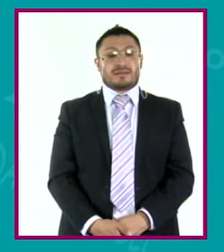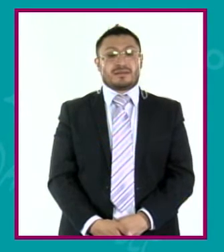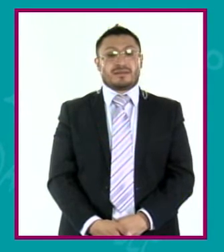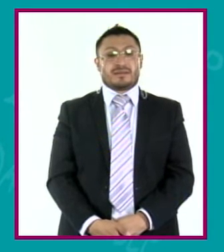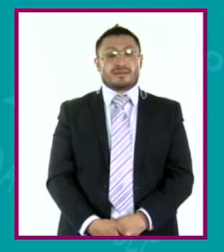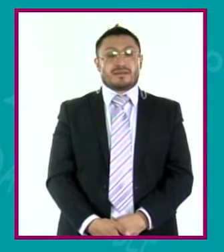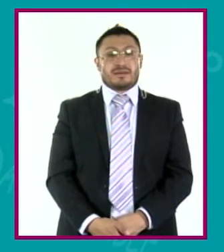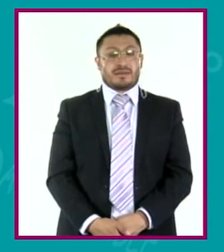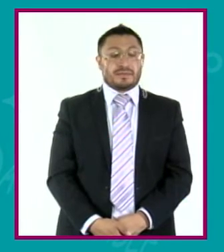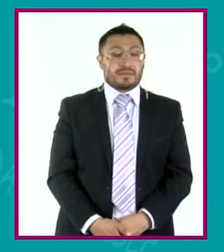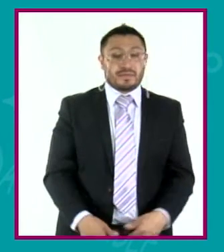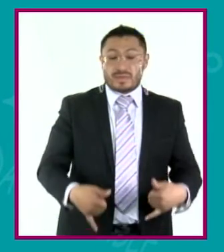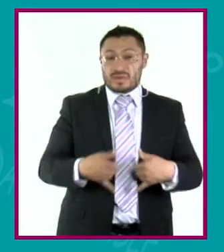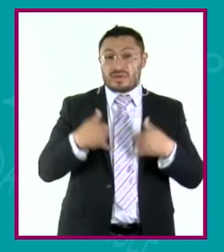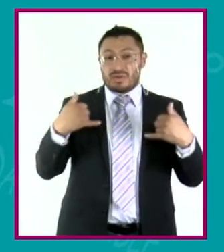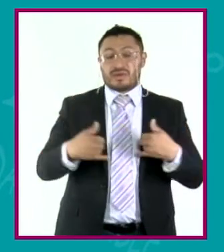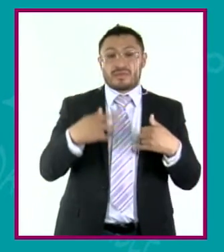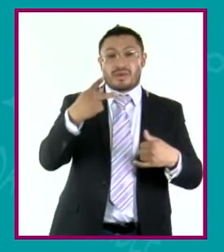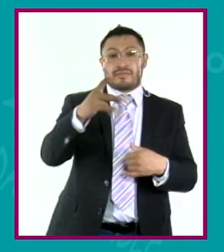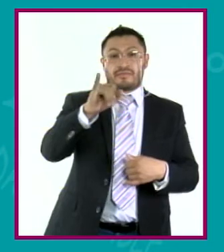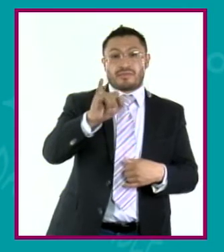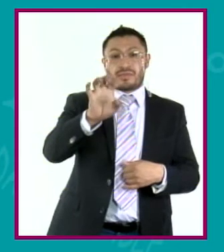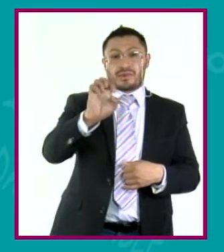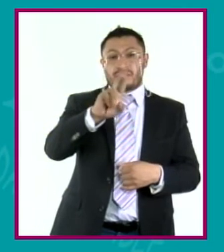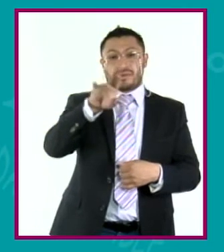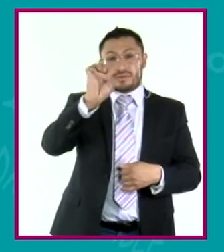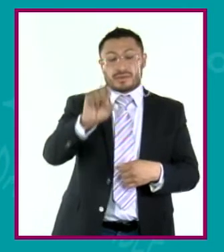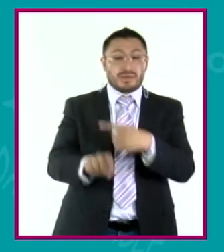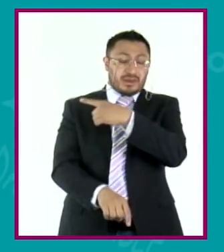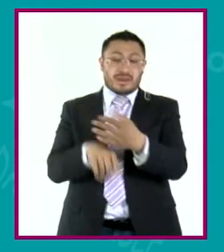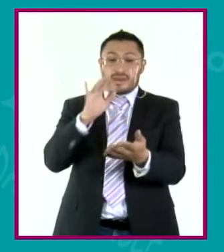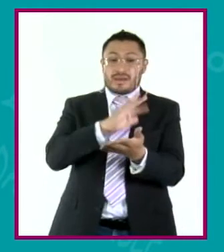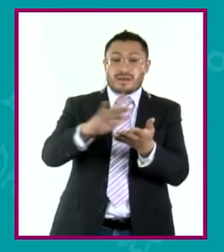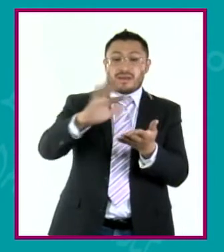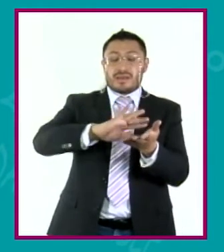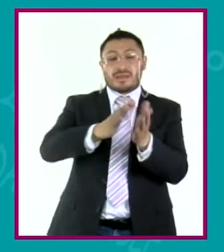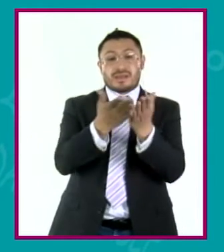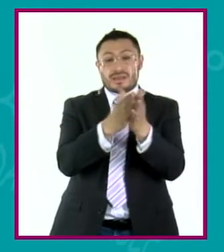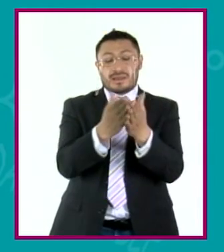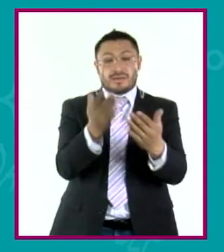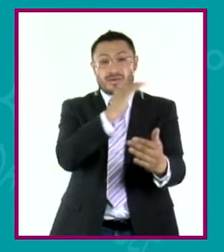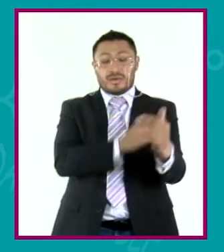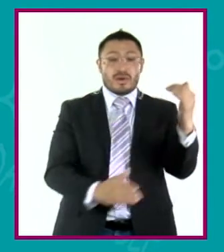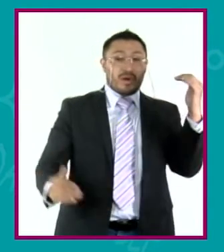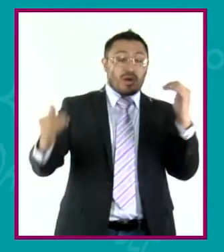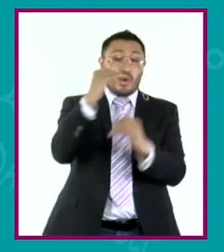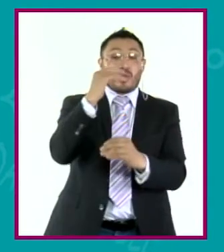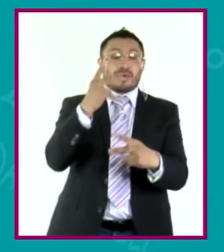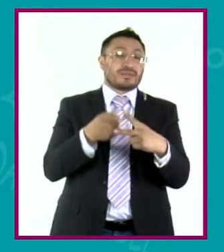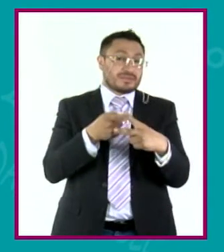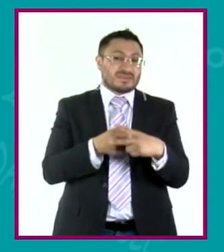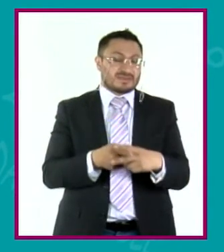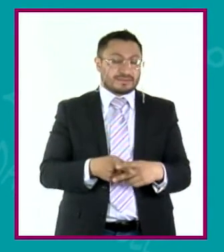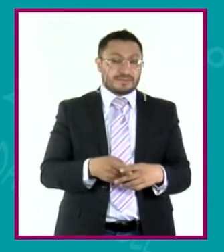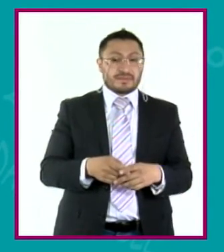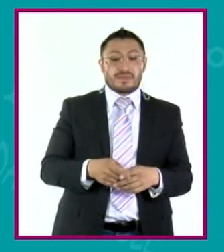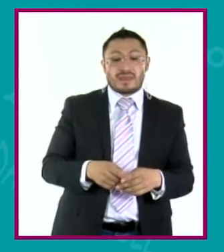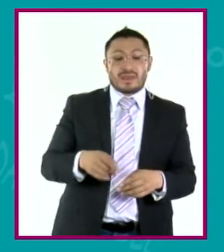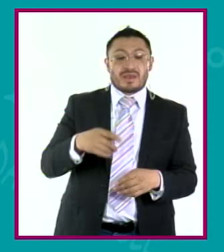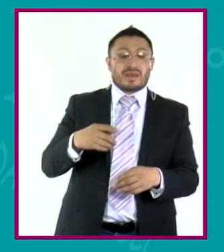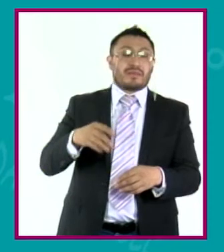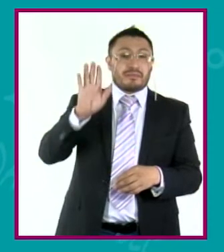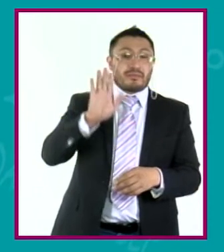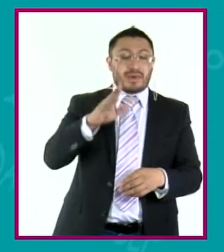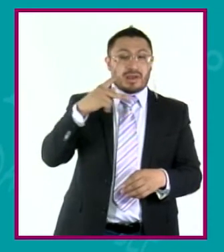A muy corta edad, Pierre de Linn ya leía libros muy avanzados de matemáticas. Algunos dicen que los libros eran de su